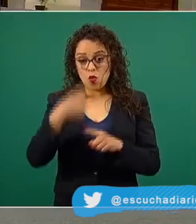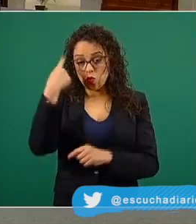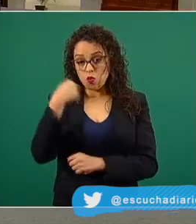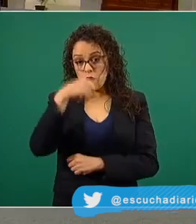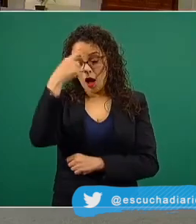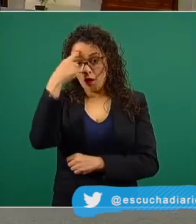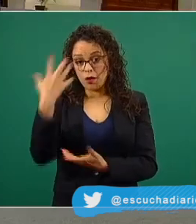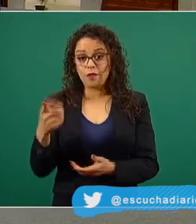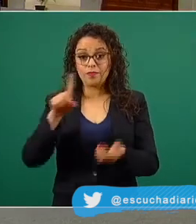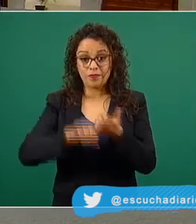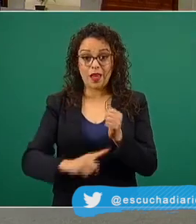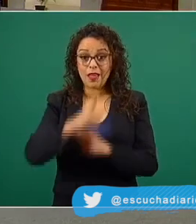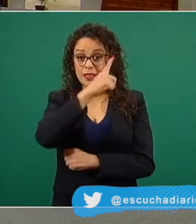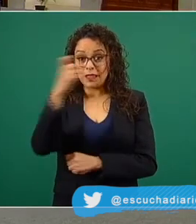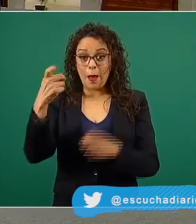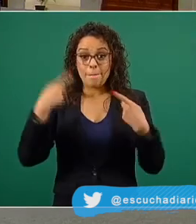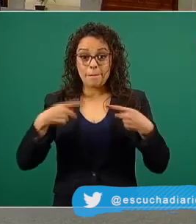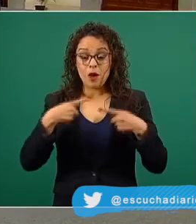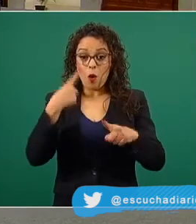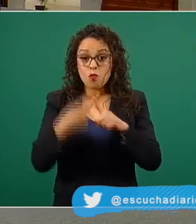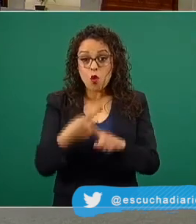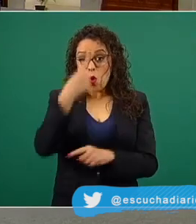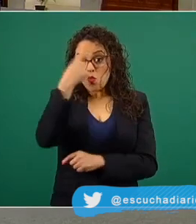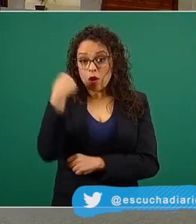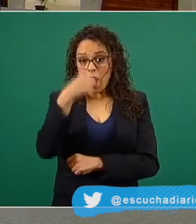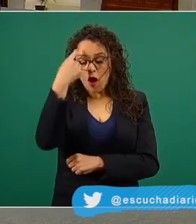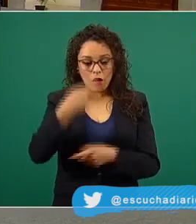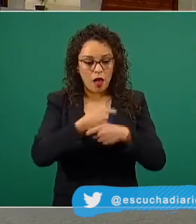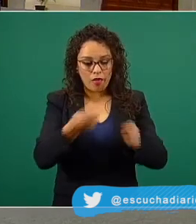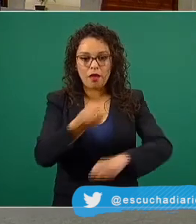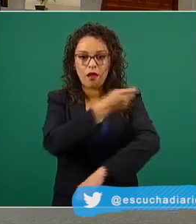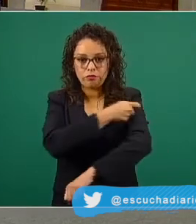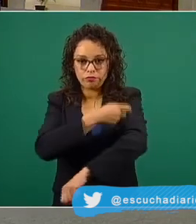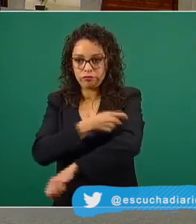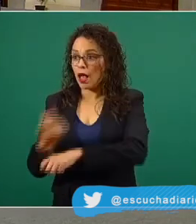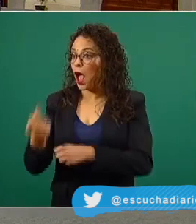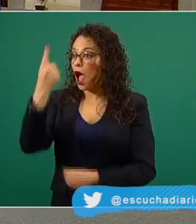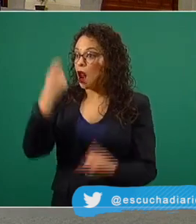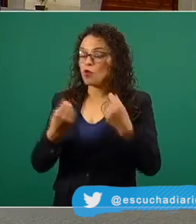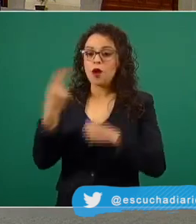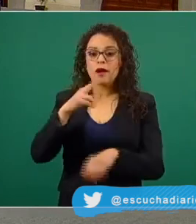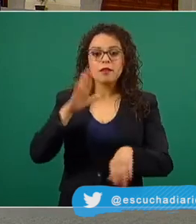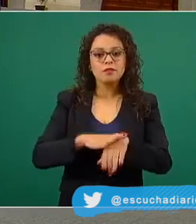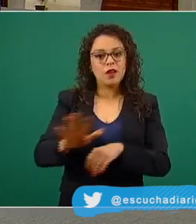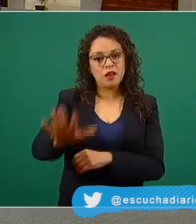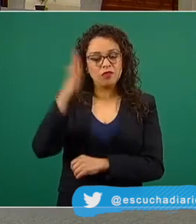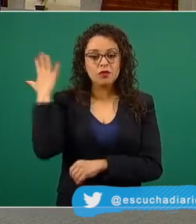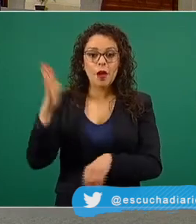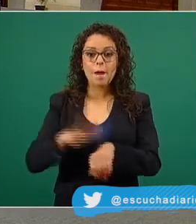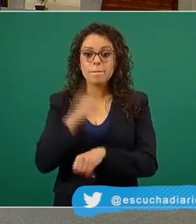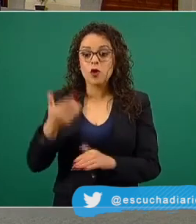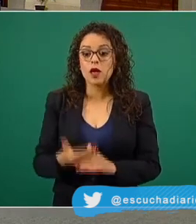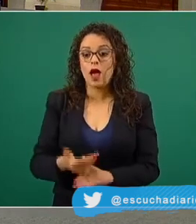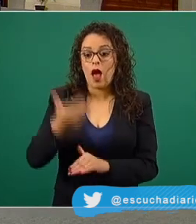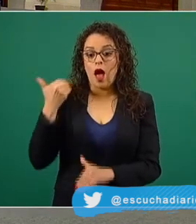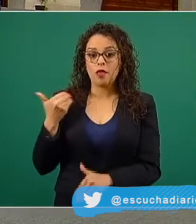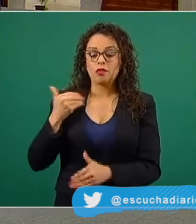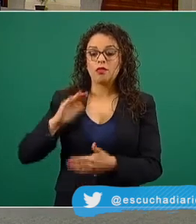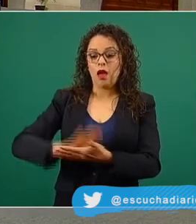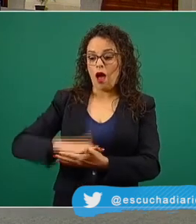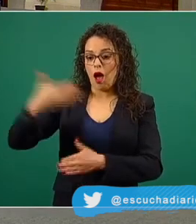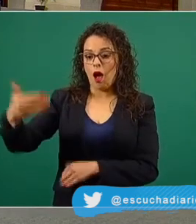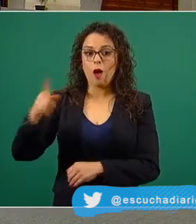pacientes por hora. En algunas sedes hemos tenido que acelerarlo porque se abrieron los refrigerados prematuramente como Monclova.